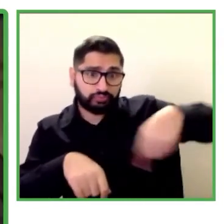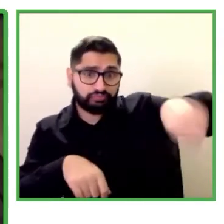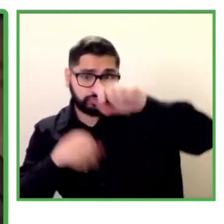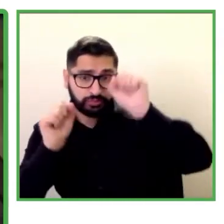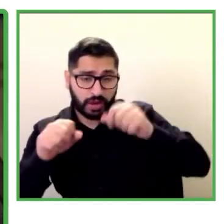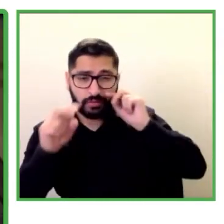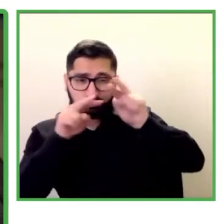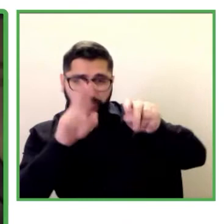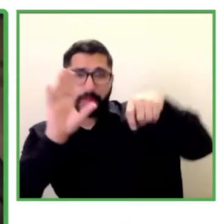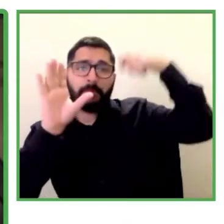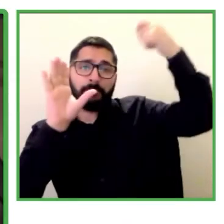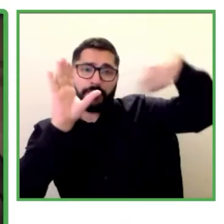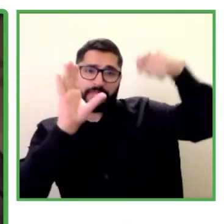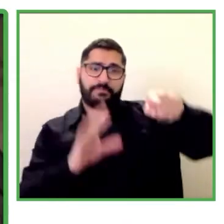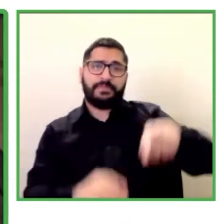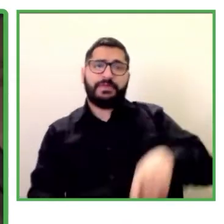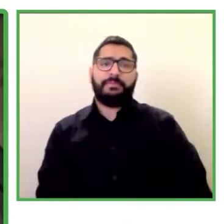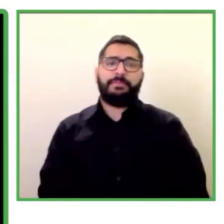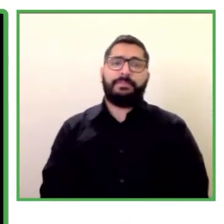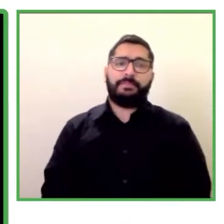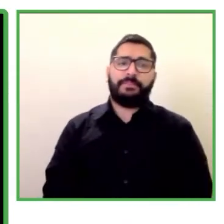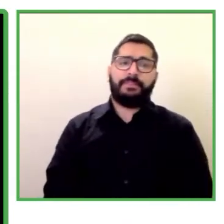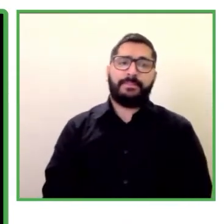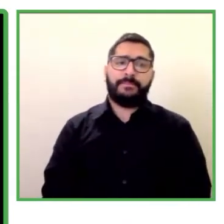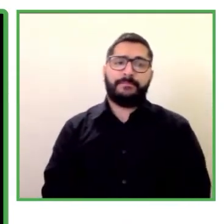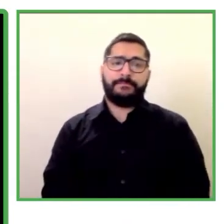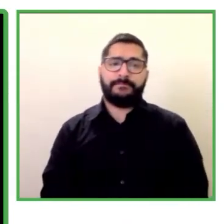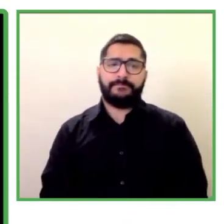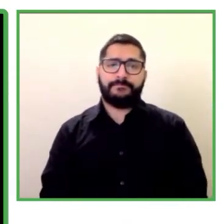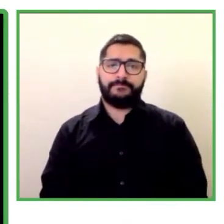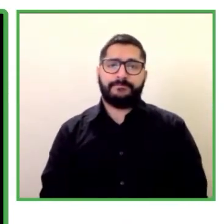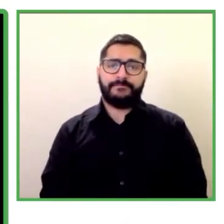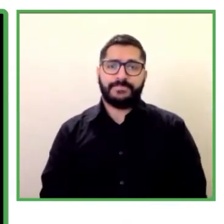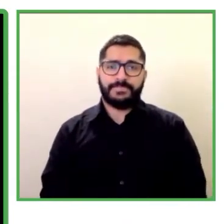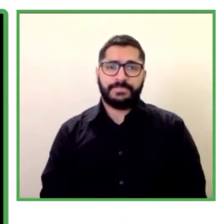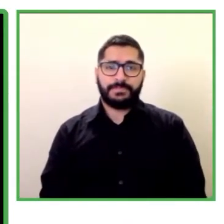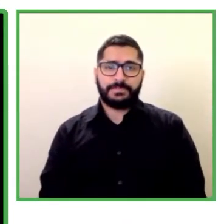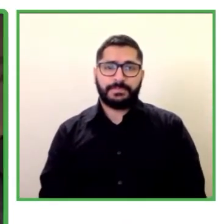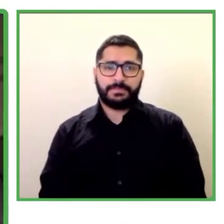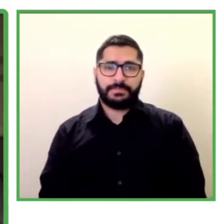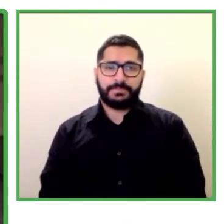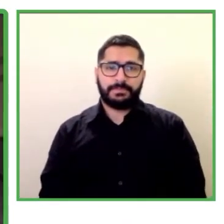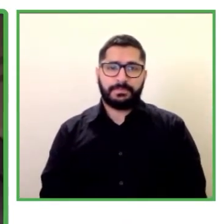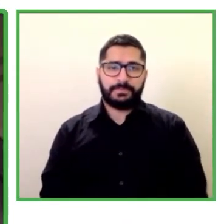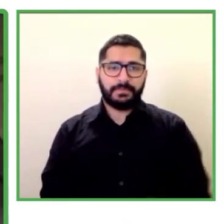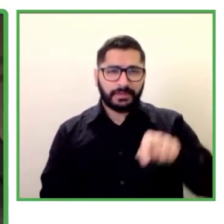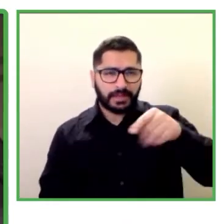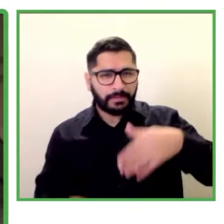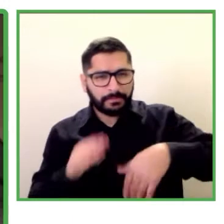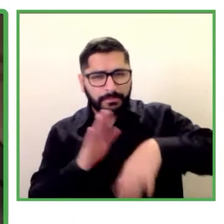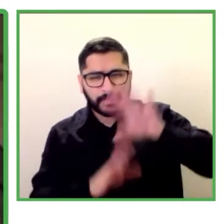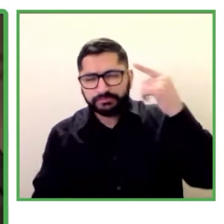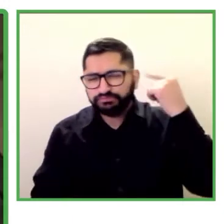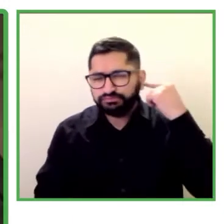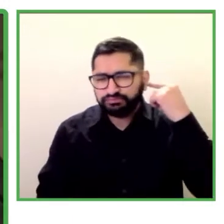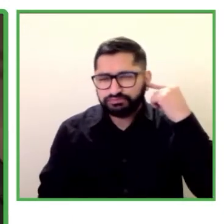En esta situación tan complicada en la que nos encontramos, en el día de hoy la Sociedad Uruguaya de Gestión de Personas haya decidido de